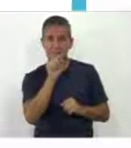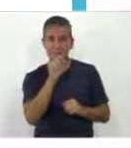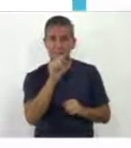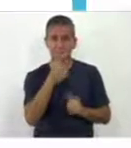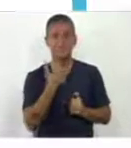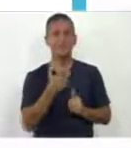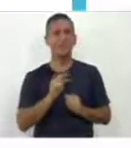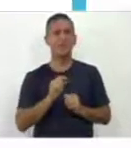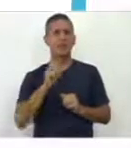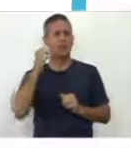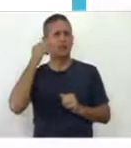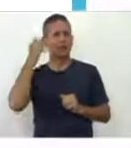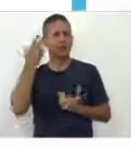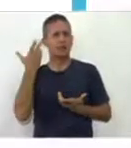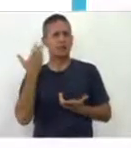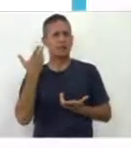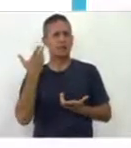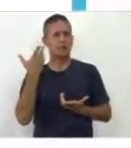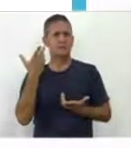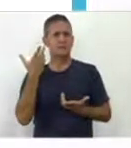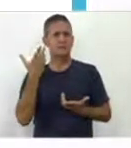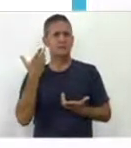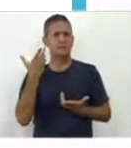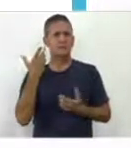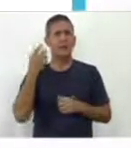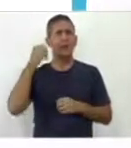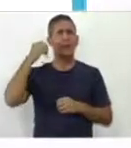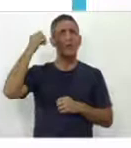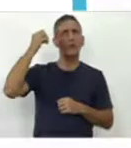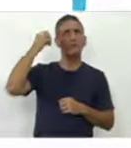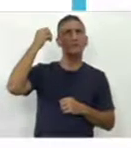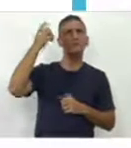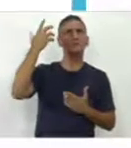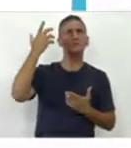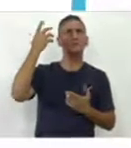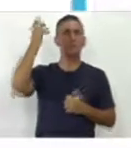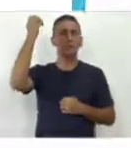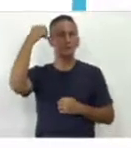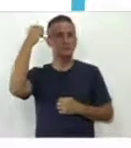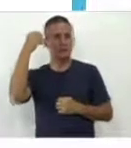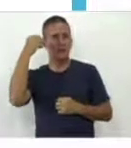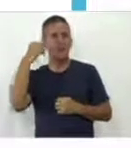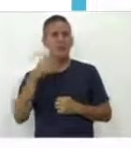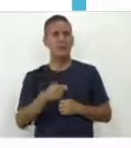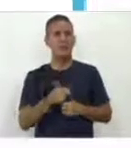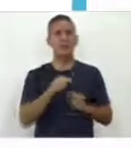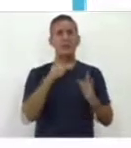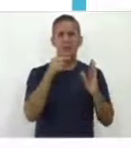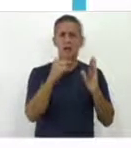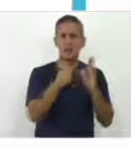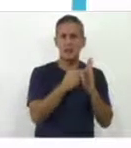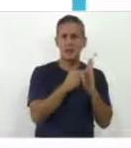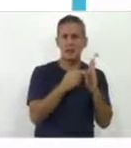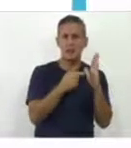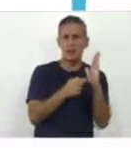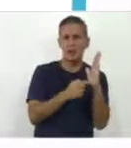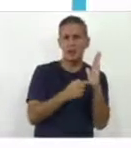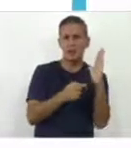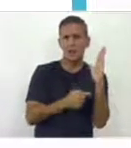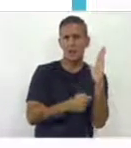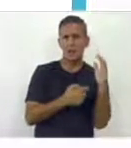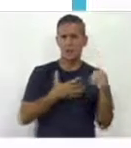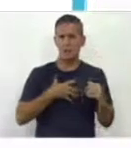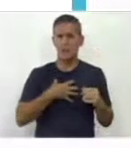Estamos pensando en las creencias, en los saberes, en aquellas pautas que tienen las personas con